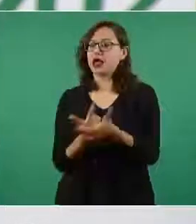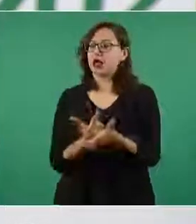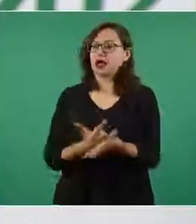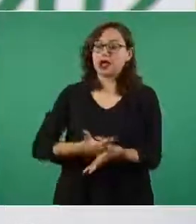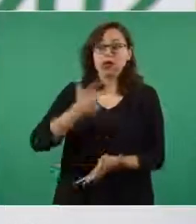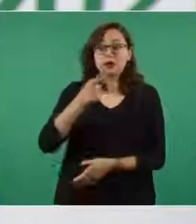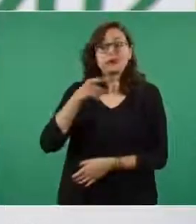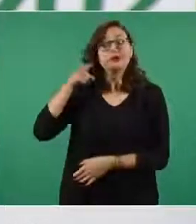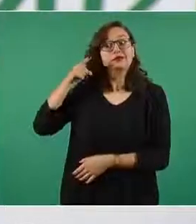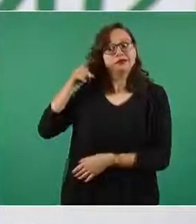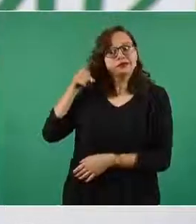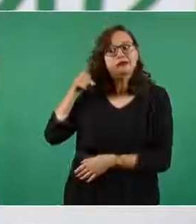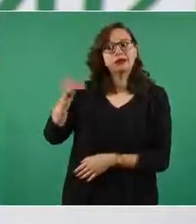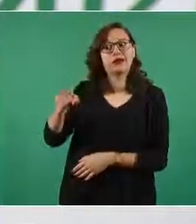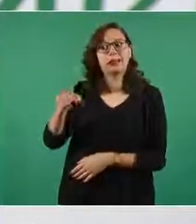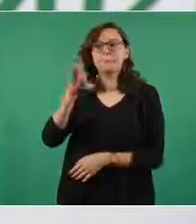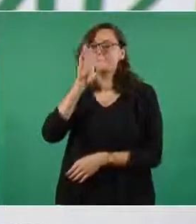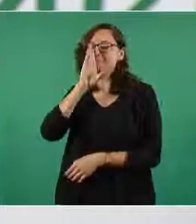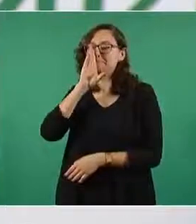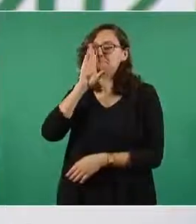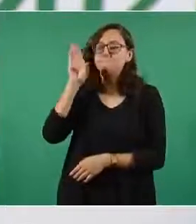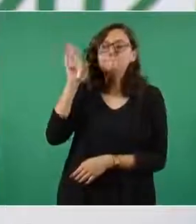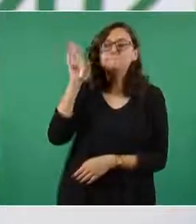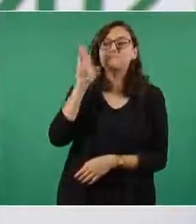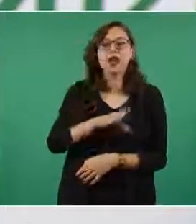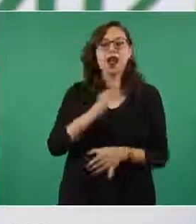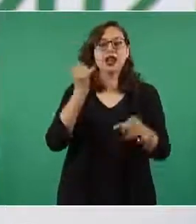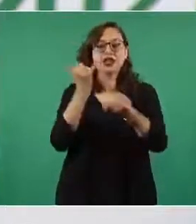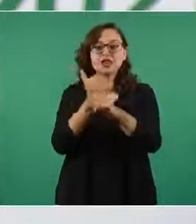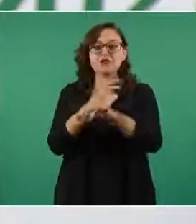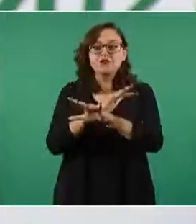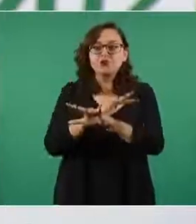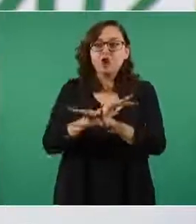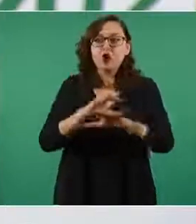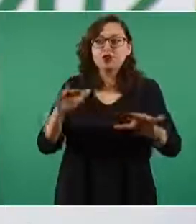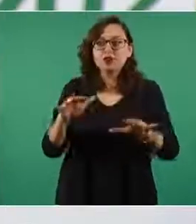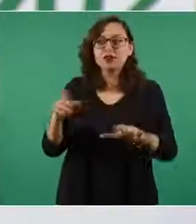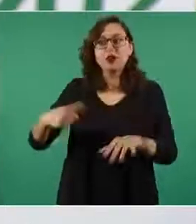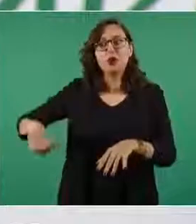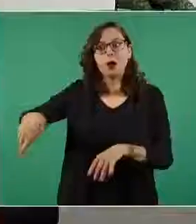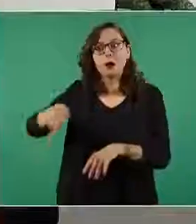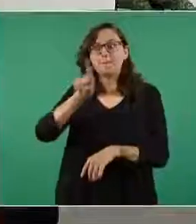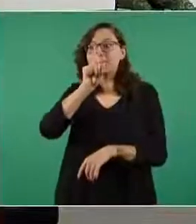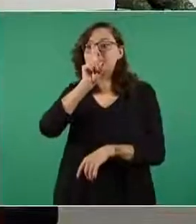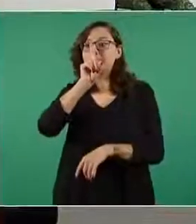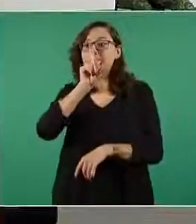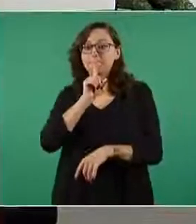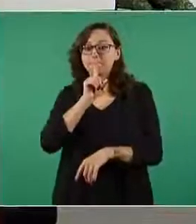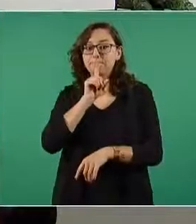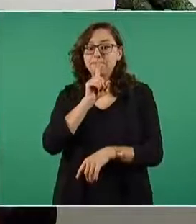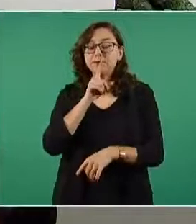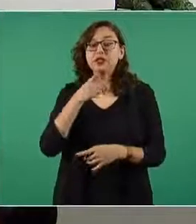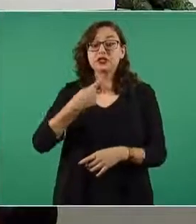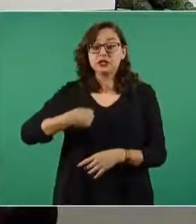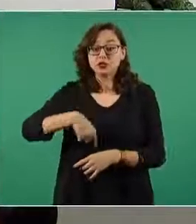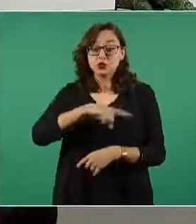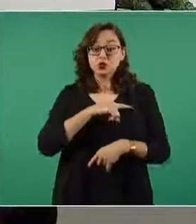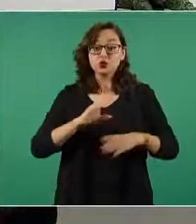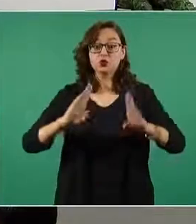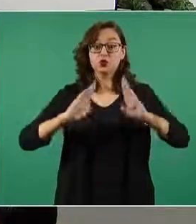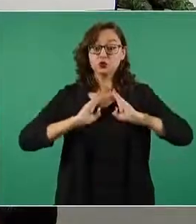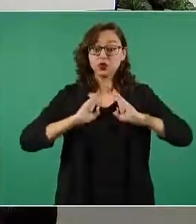malversación extorsión uso ilícito de atribuciones y facultades y en el caso de nosotros los militares